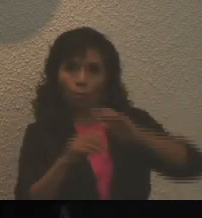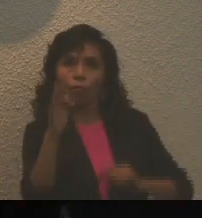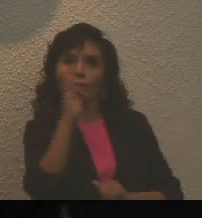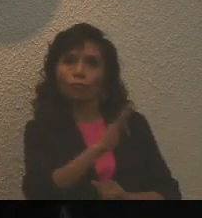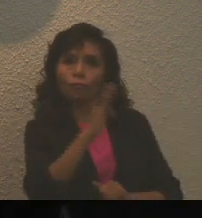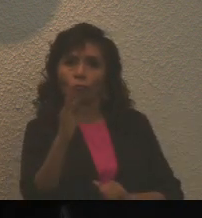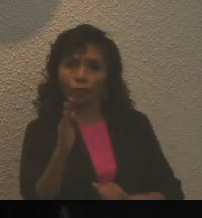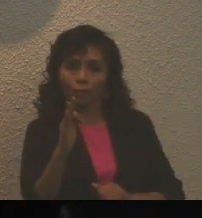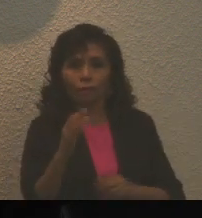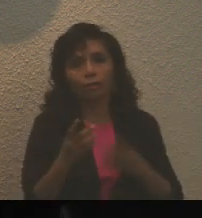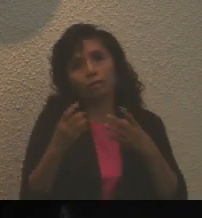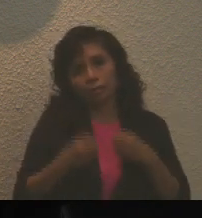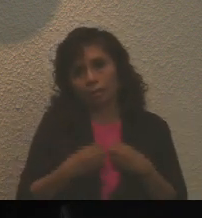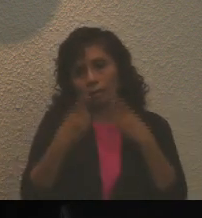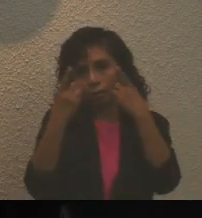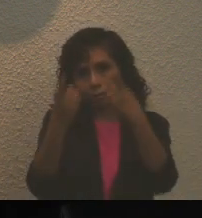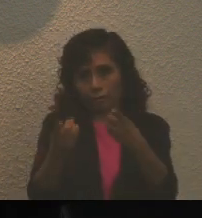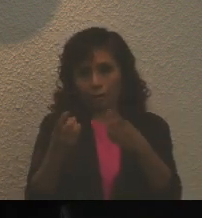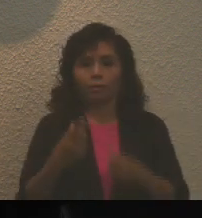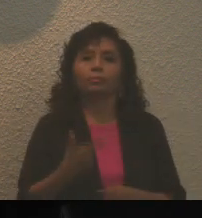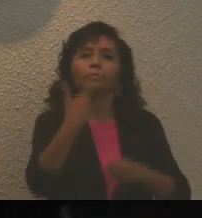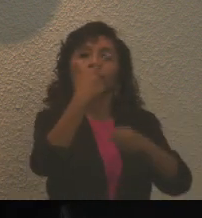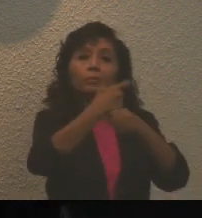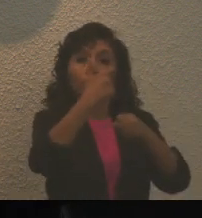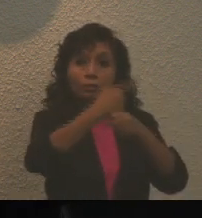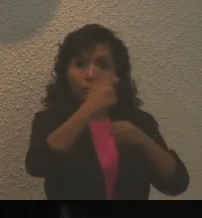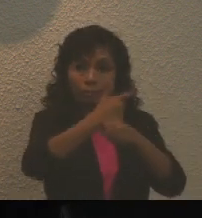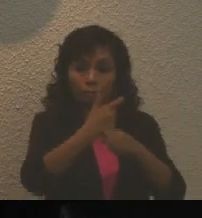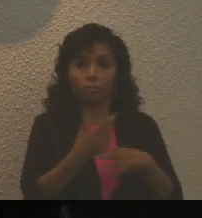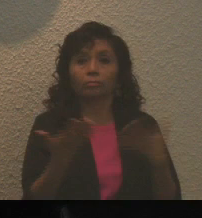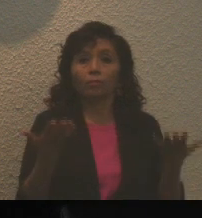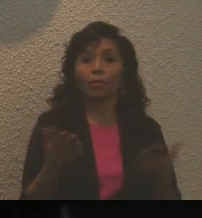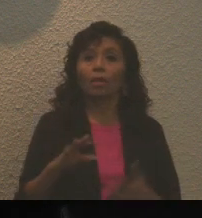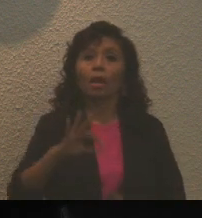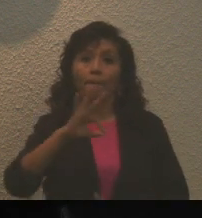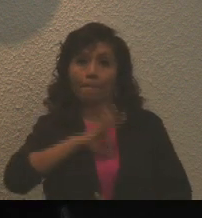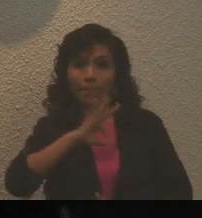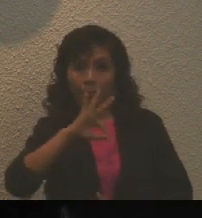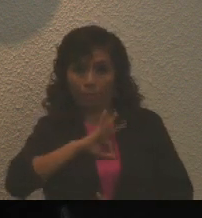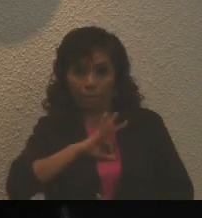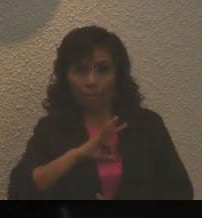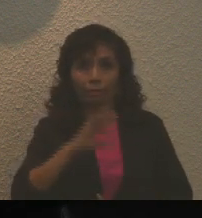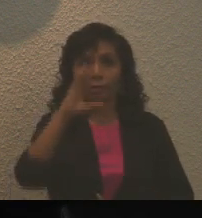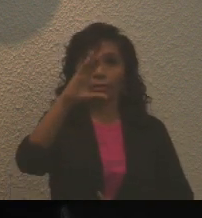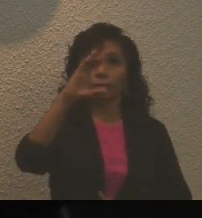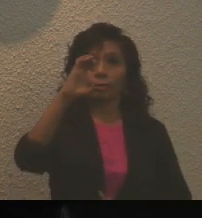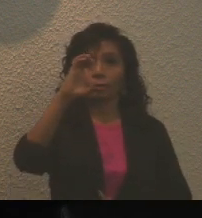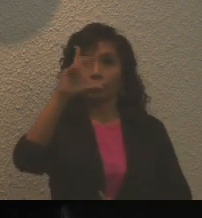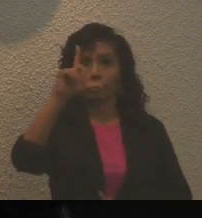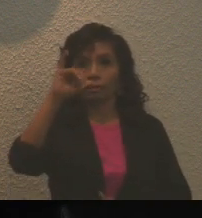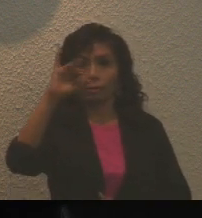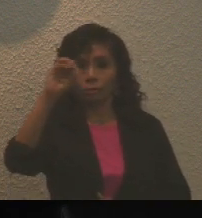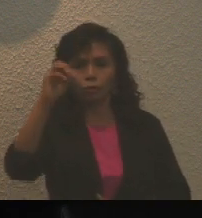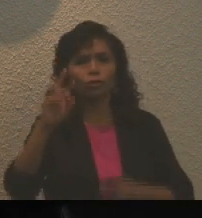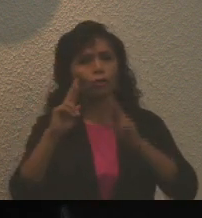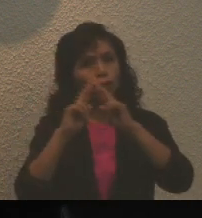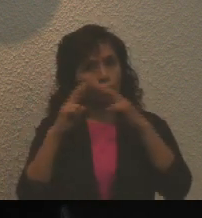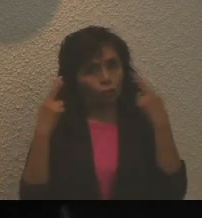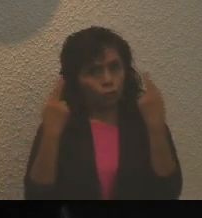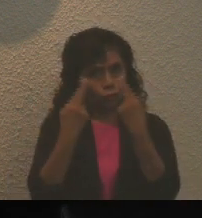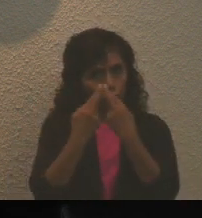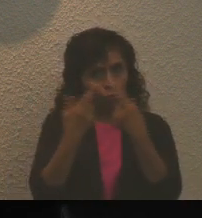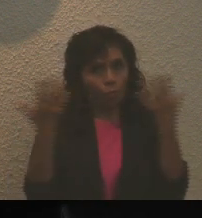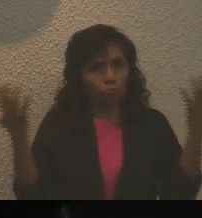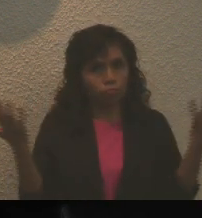entrega. Séptimo, la entrega de la medalla Cecilio Chi se hará en sesión solemne de la